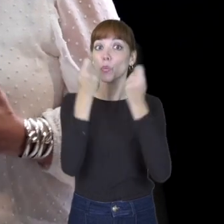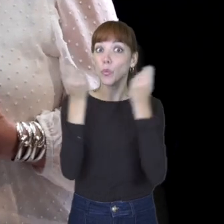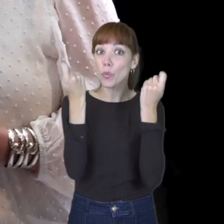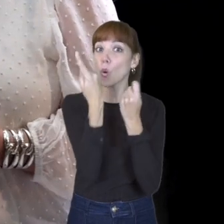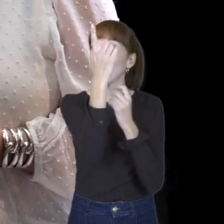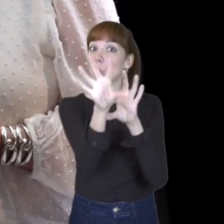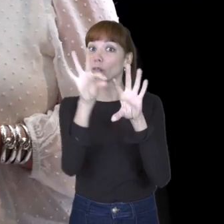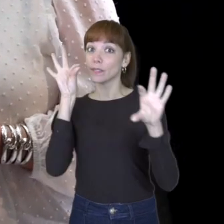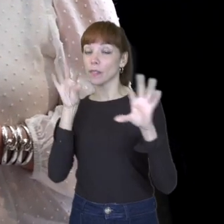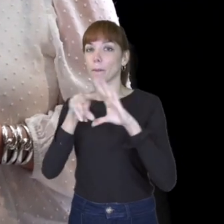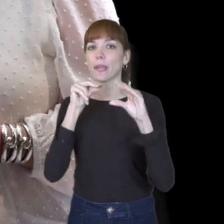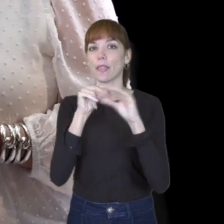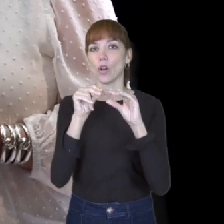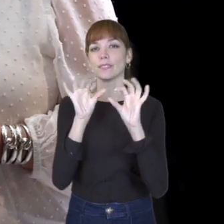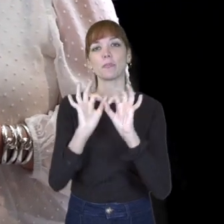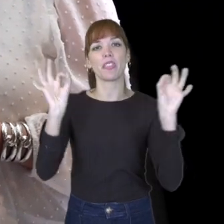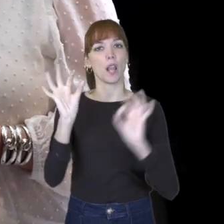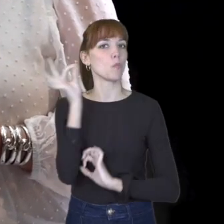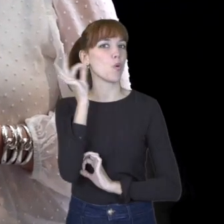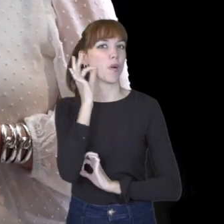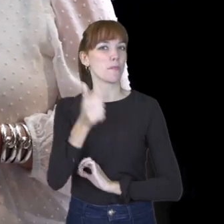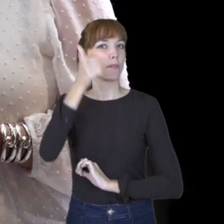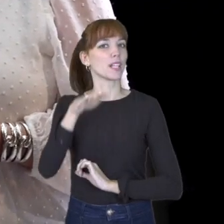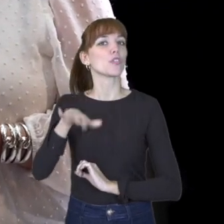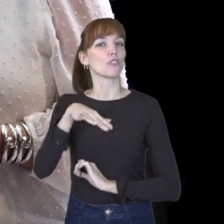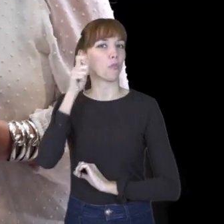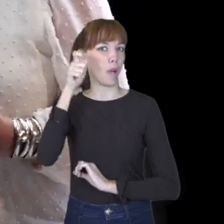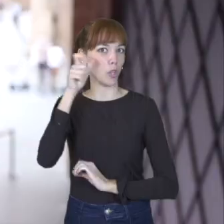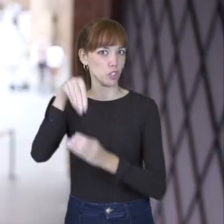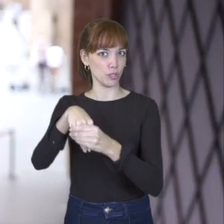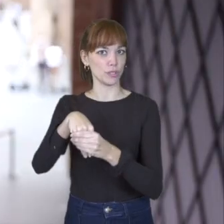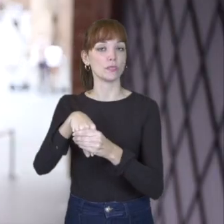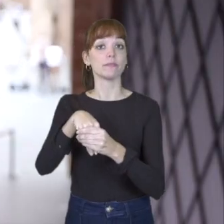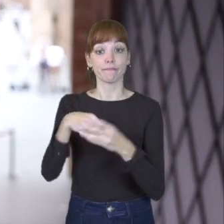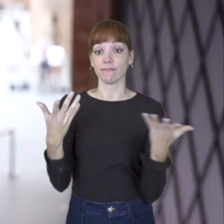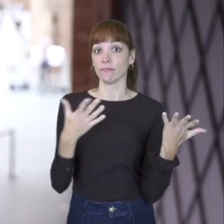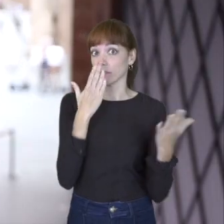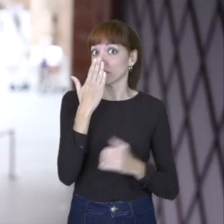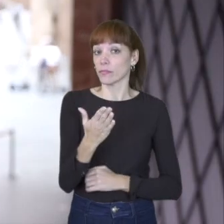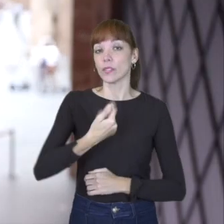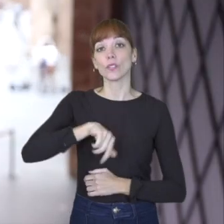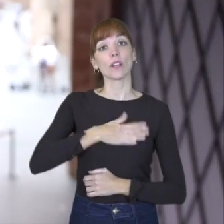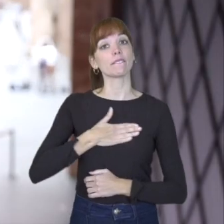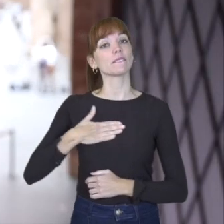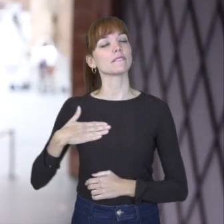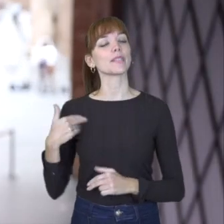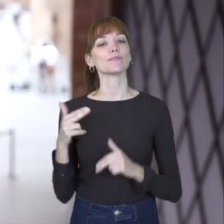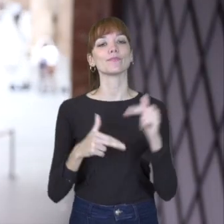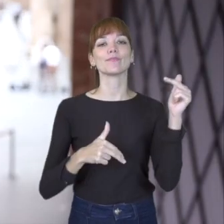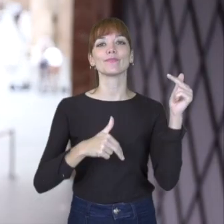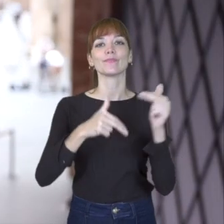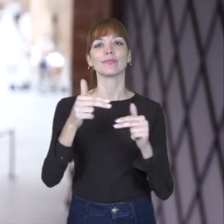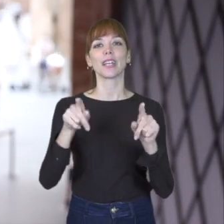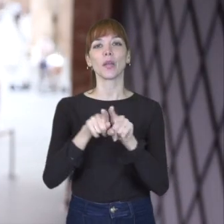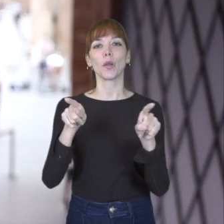mención especial a la mujer y, sobre todo, en el ámbito rural. La verdad que lo que queremos es construir, como nosotros decimos,